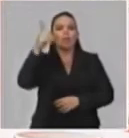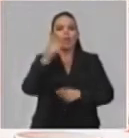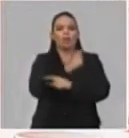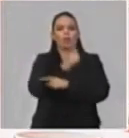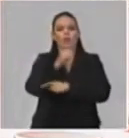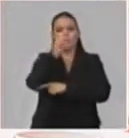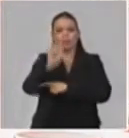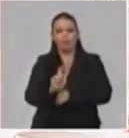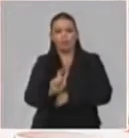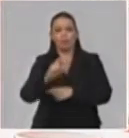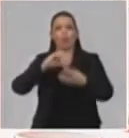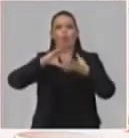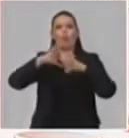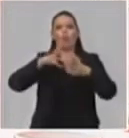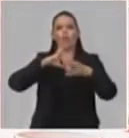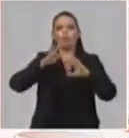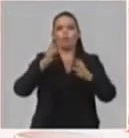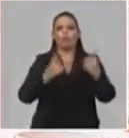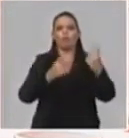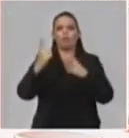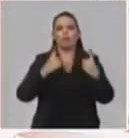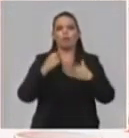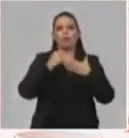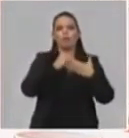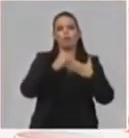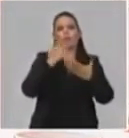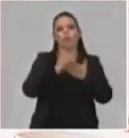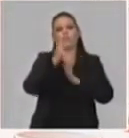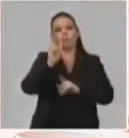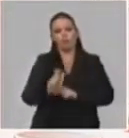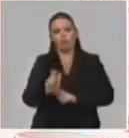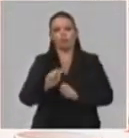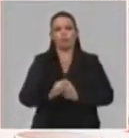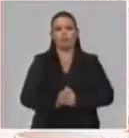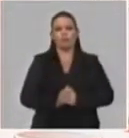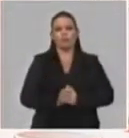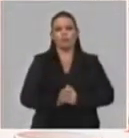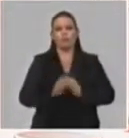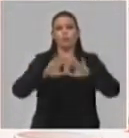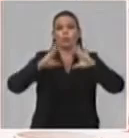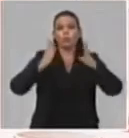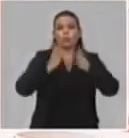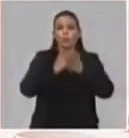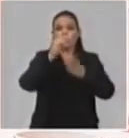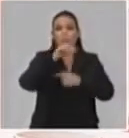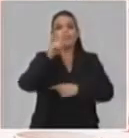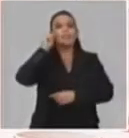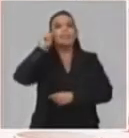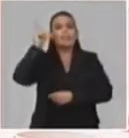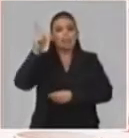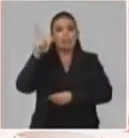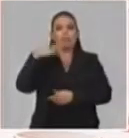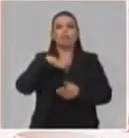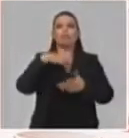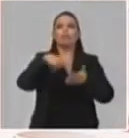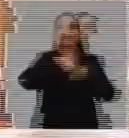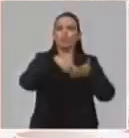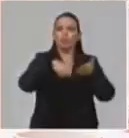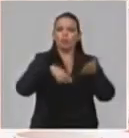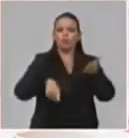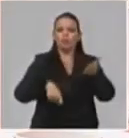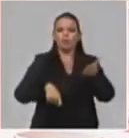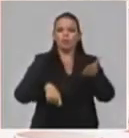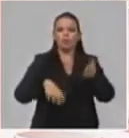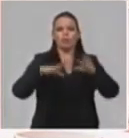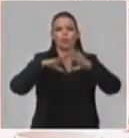estudiantes. Y eso nosotros tenemos que escribirlo, tenemos que realmente conocer todas esas ideas, porque no es posible todas pasarlas por la